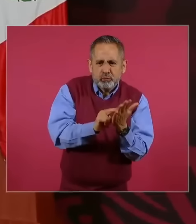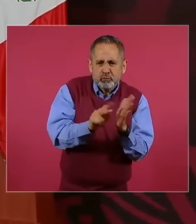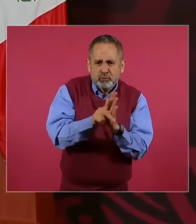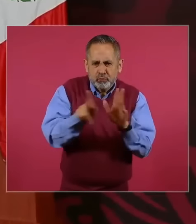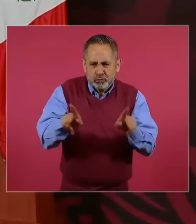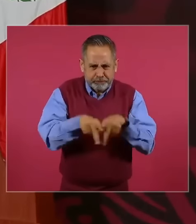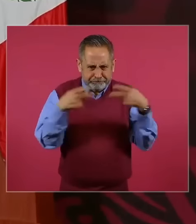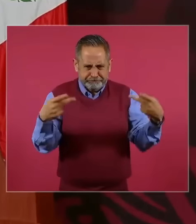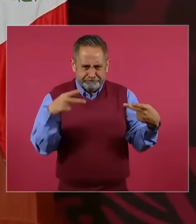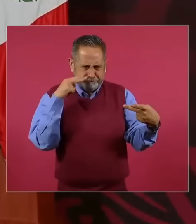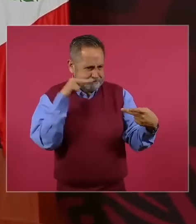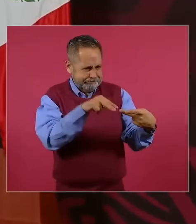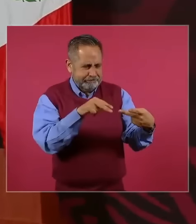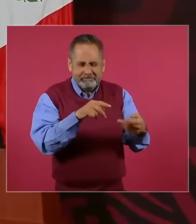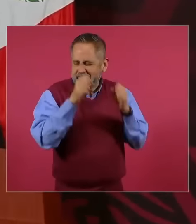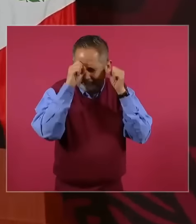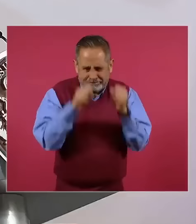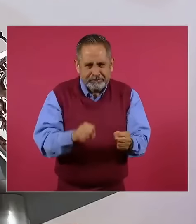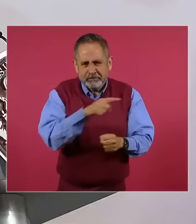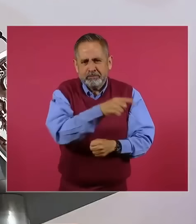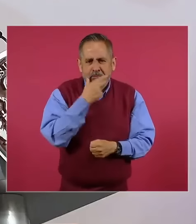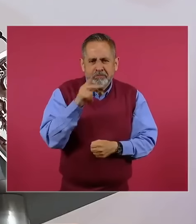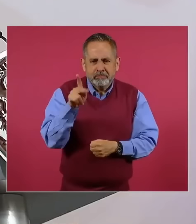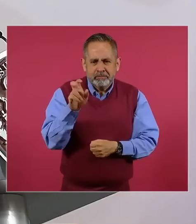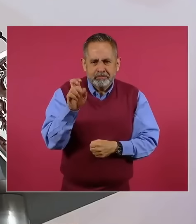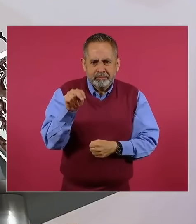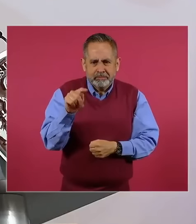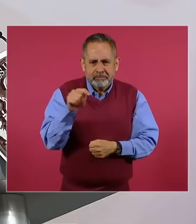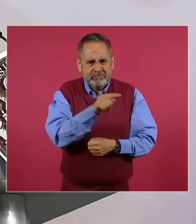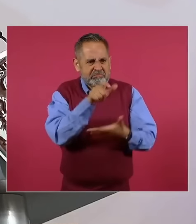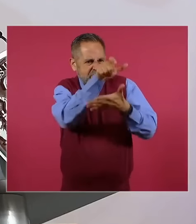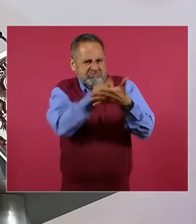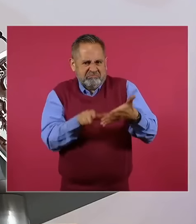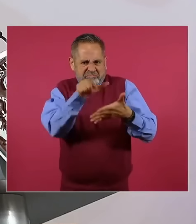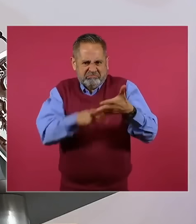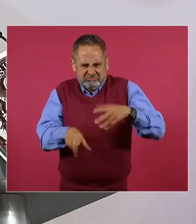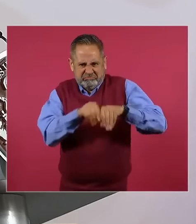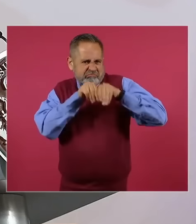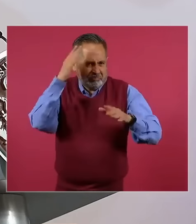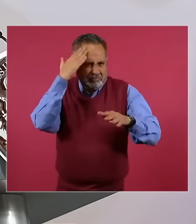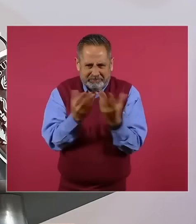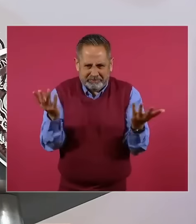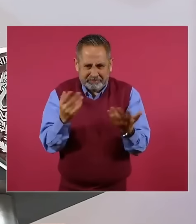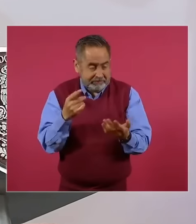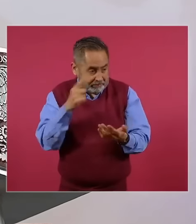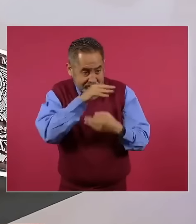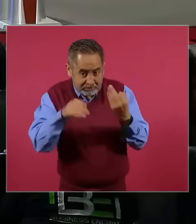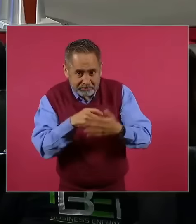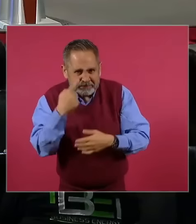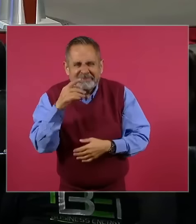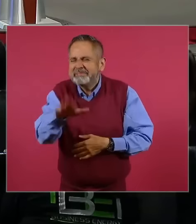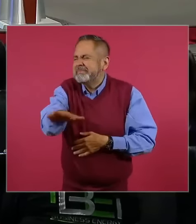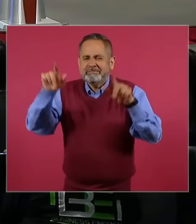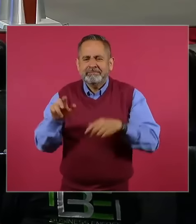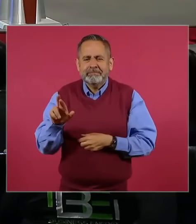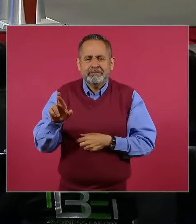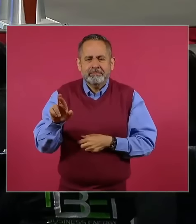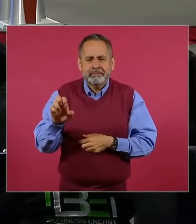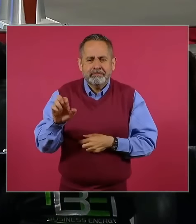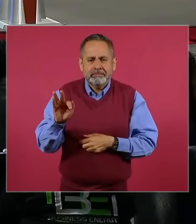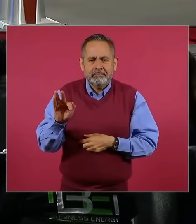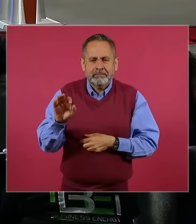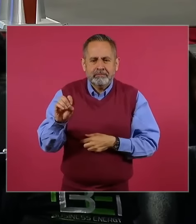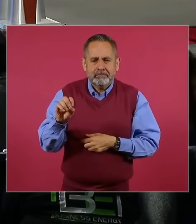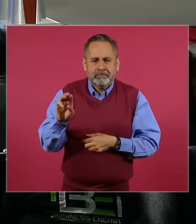Ken deben de estar en ocho columnas en todos los periódicos, todos, a ver, pon el Reforma, bueno,